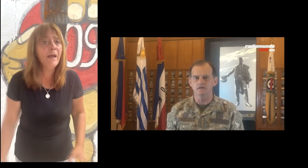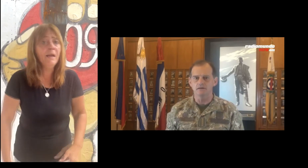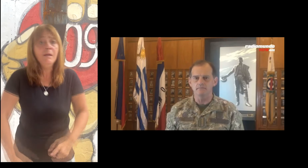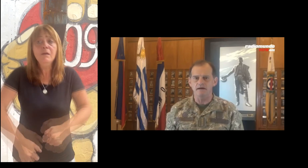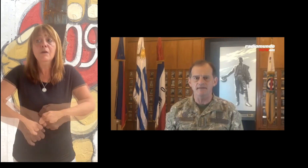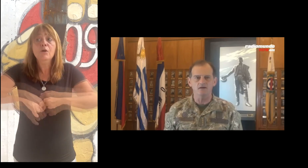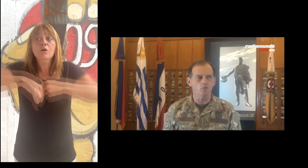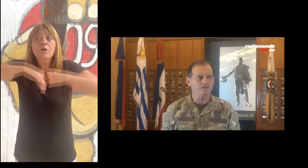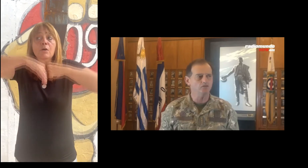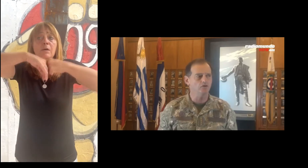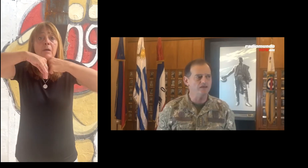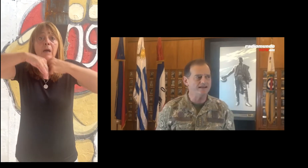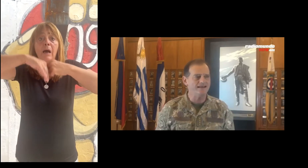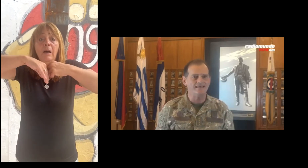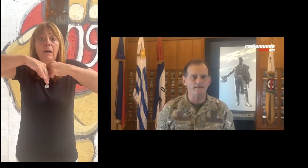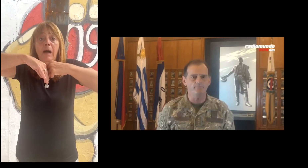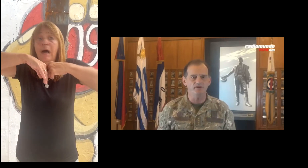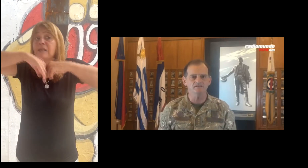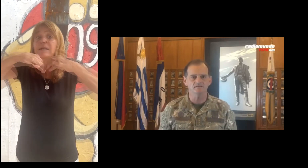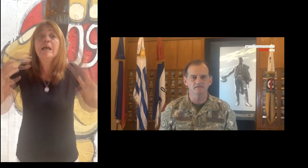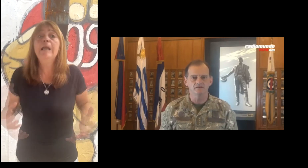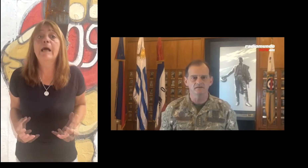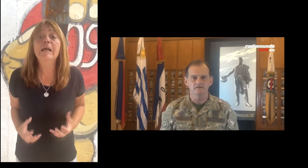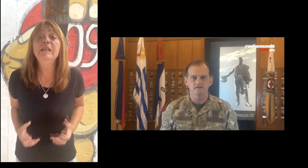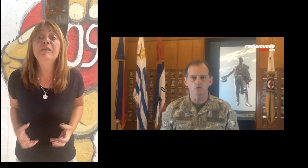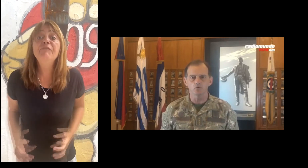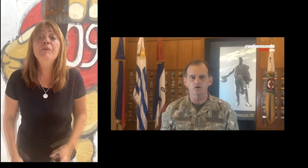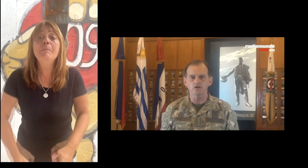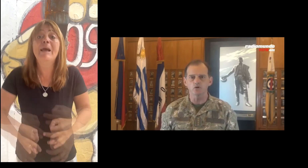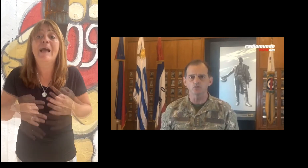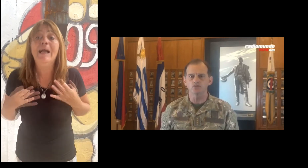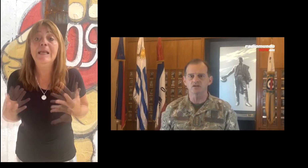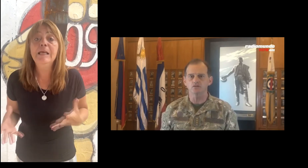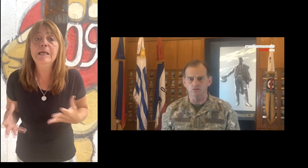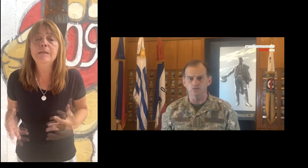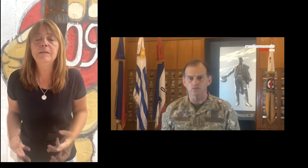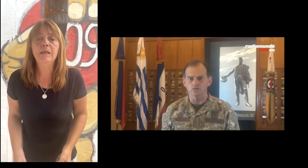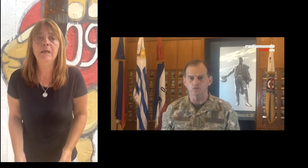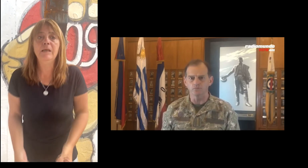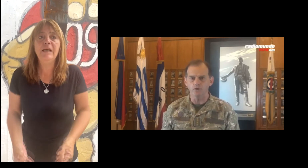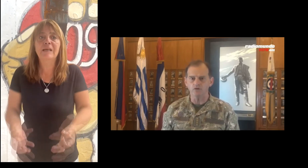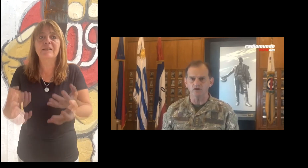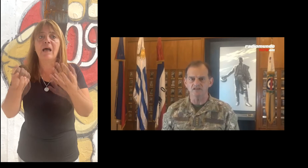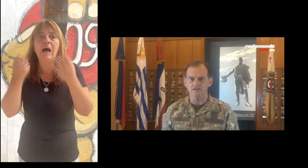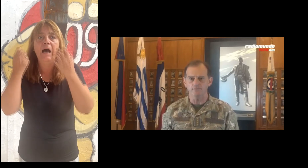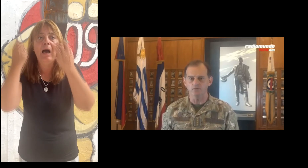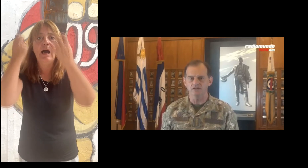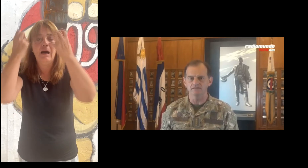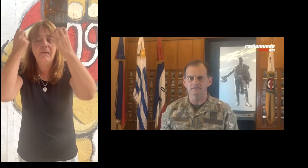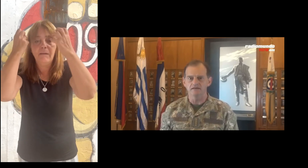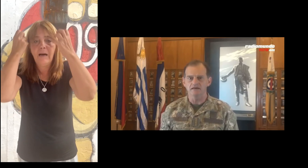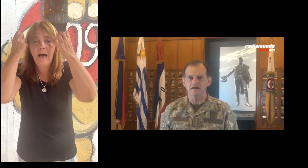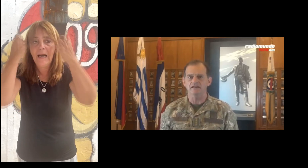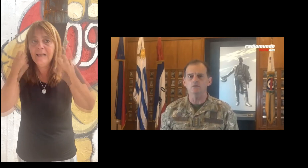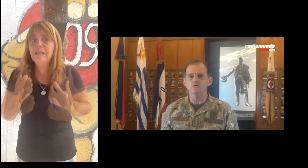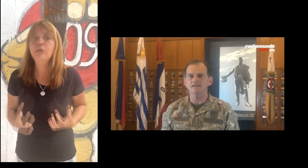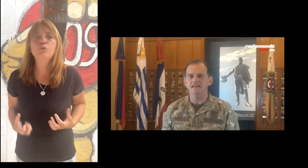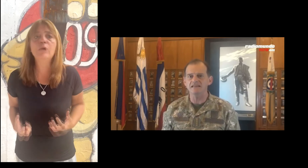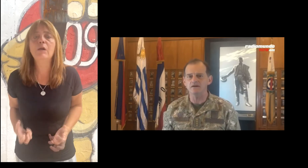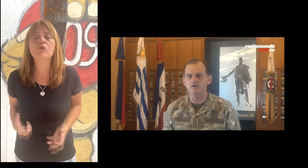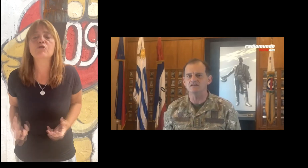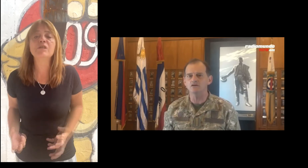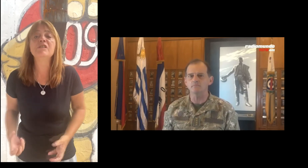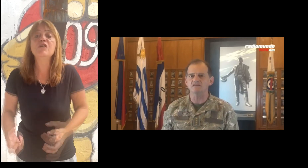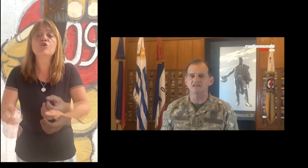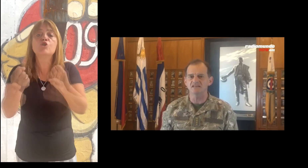vergonzoso. No, no, señores, lo vergonzoso es lo que declaró. Eso es lo vergonzoso. Y el